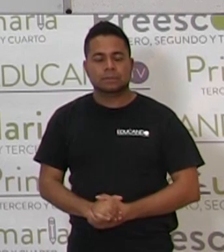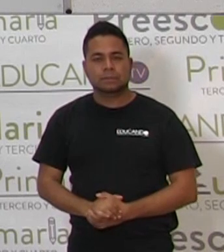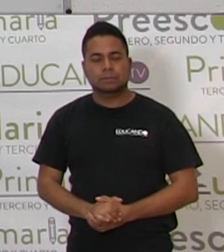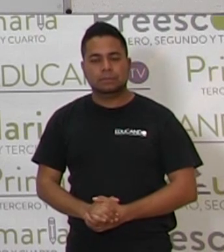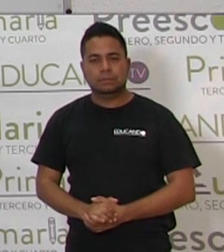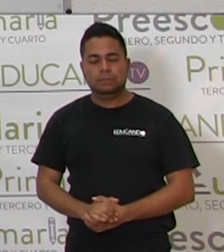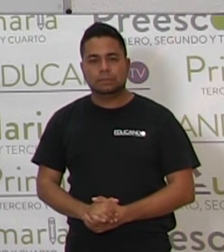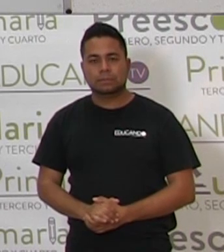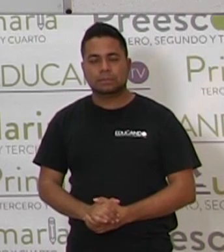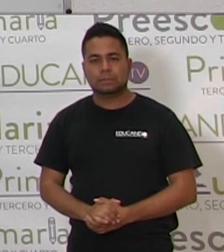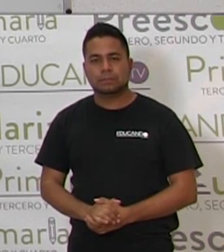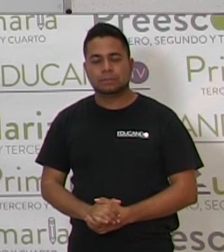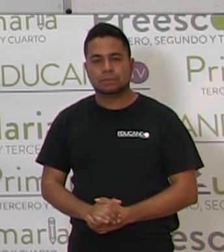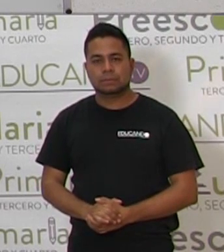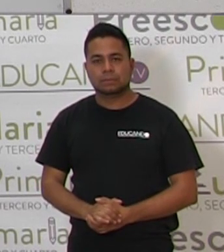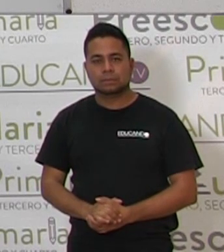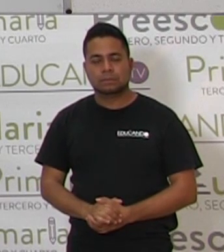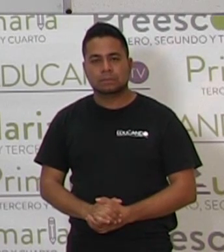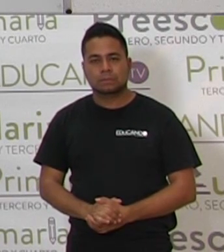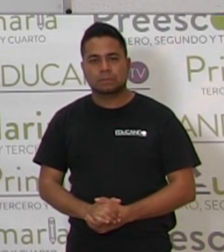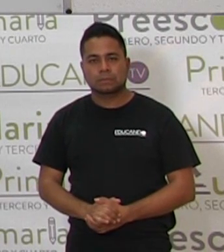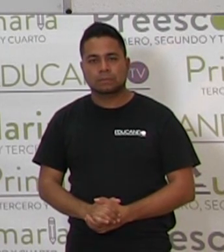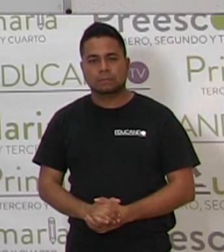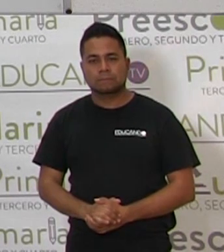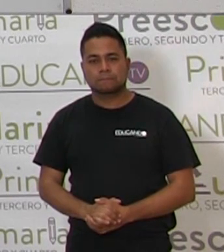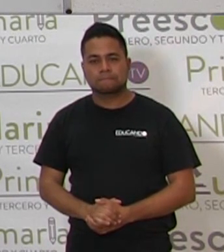Ay, no. Va de este lado.